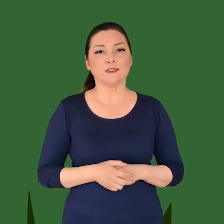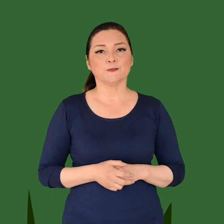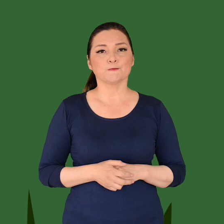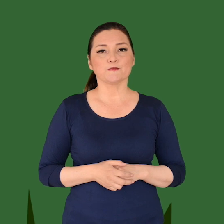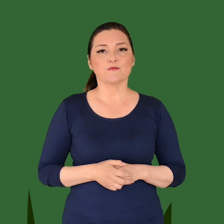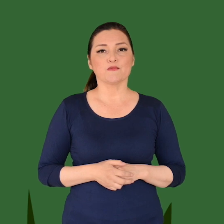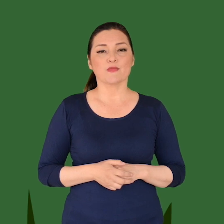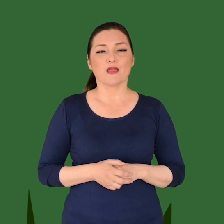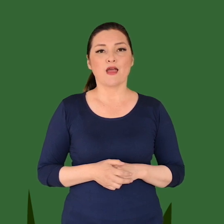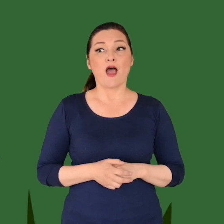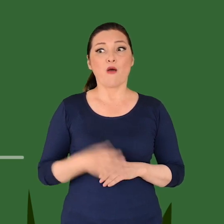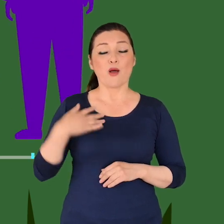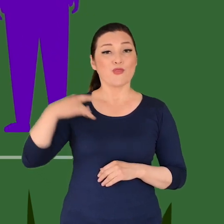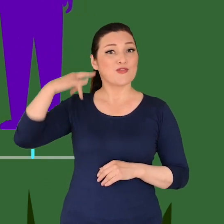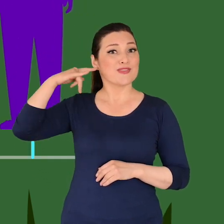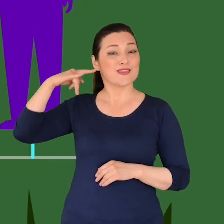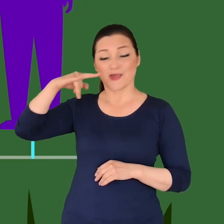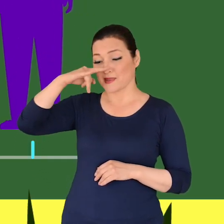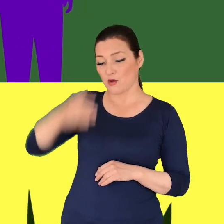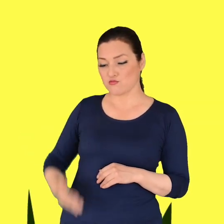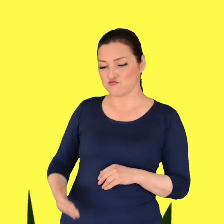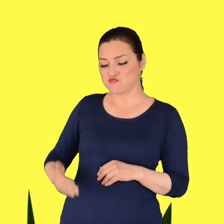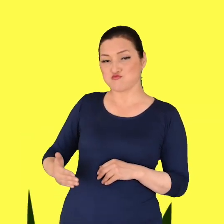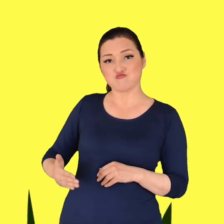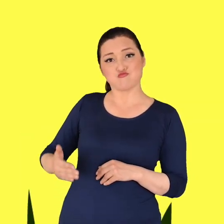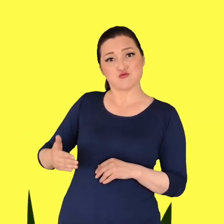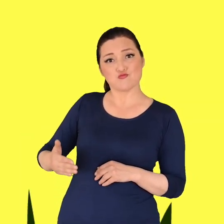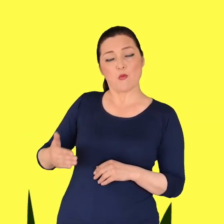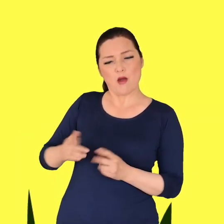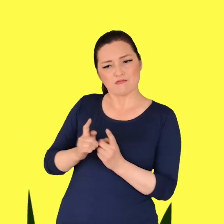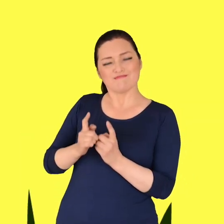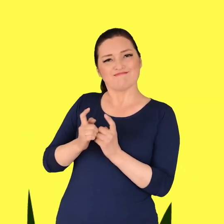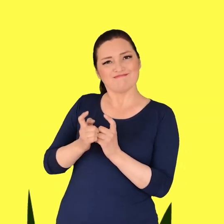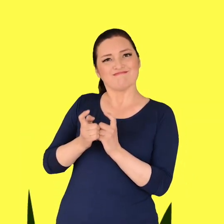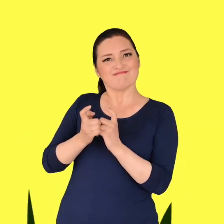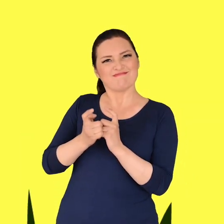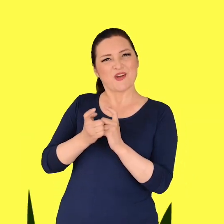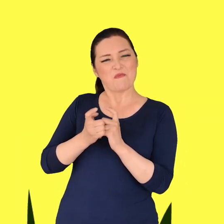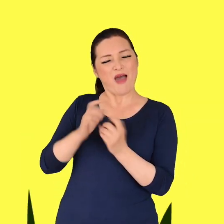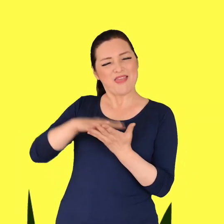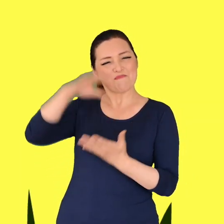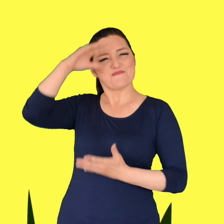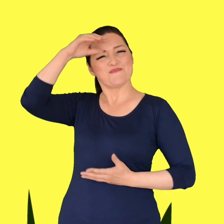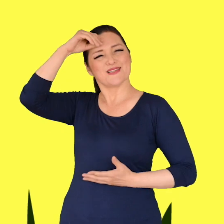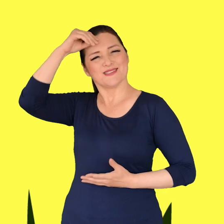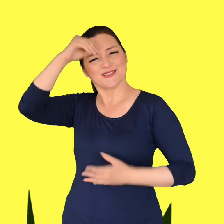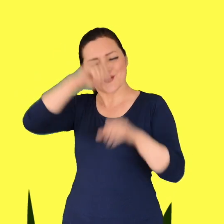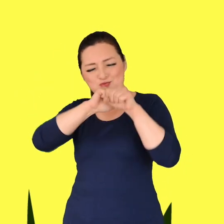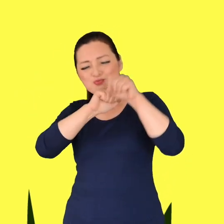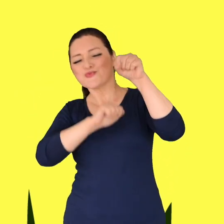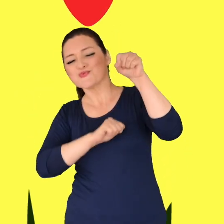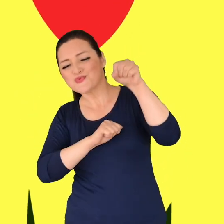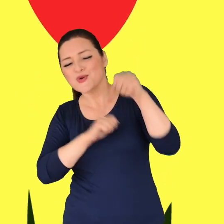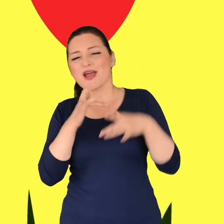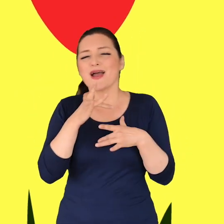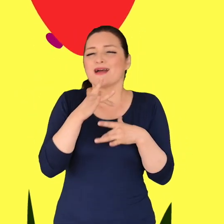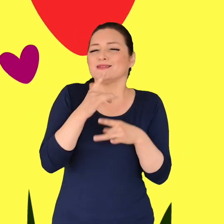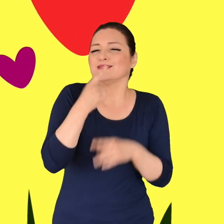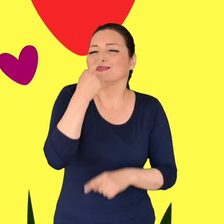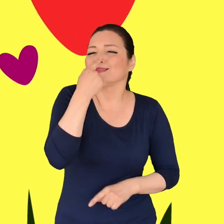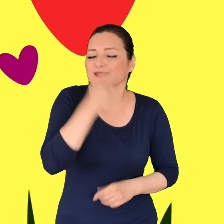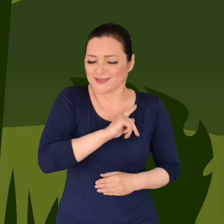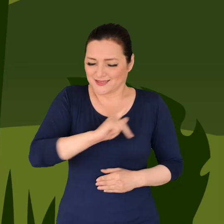sexualidad está en cada etapa de la vida y va cambiando. Involucra nuestra personalidad, intereses y gustos,